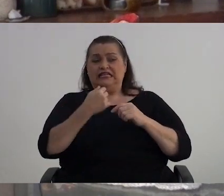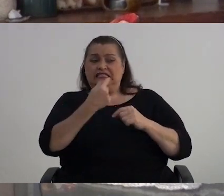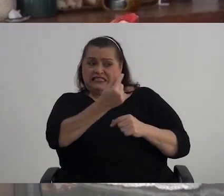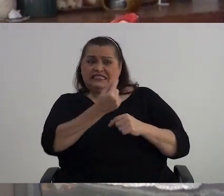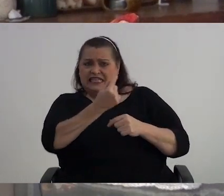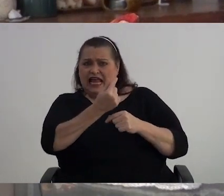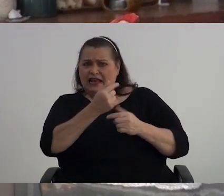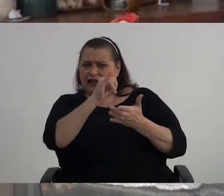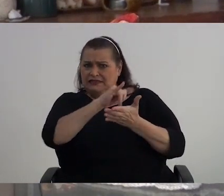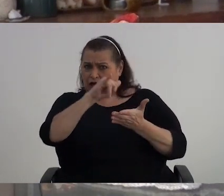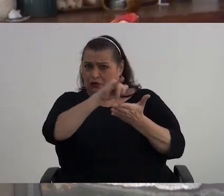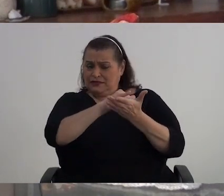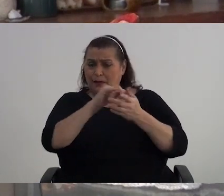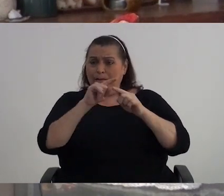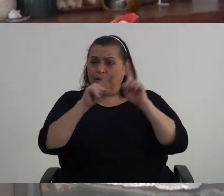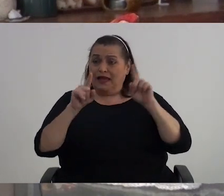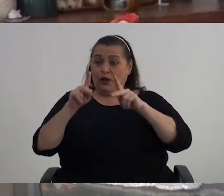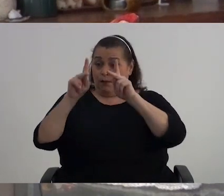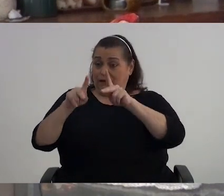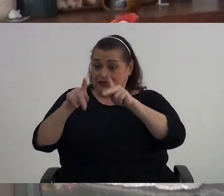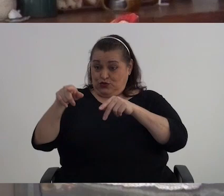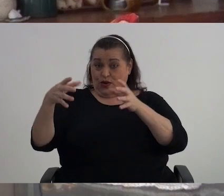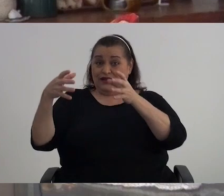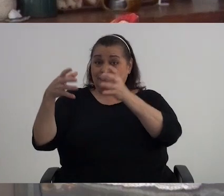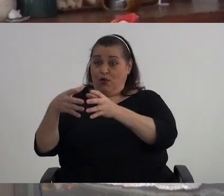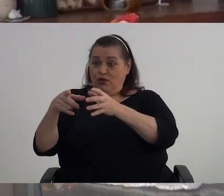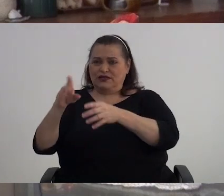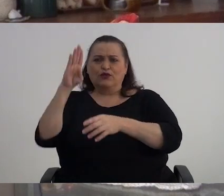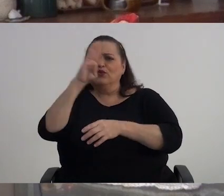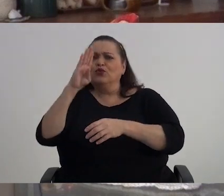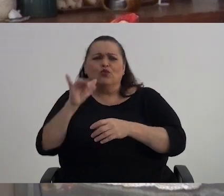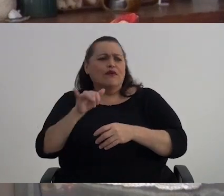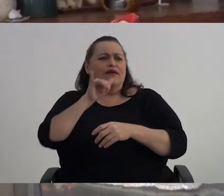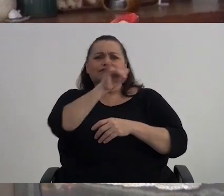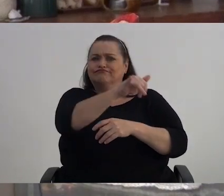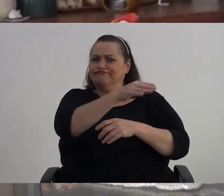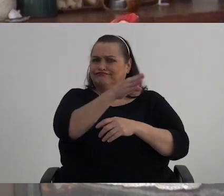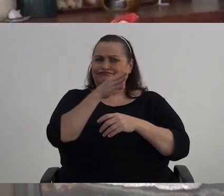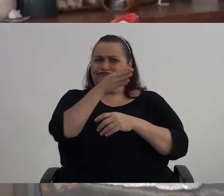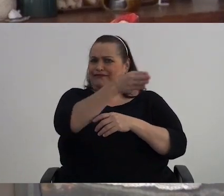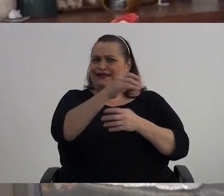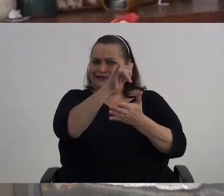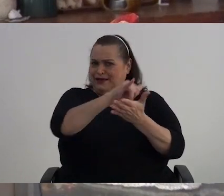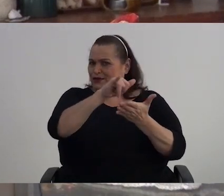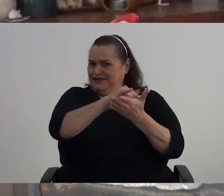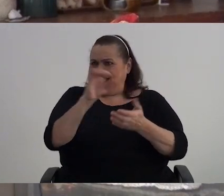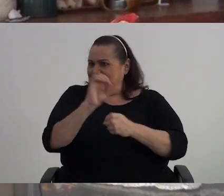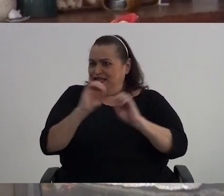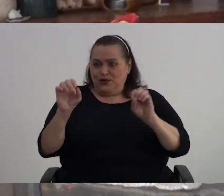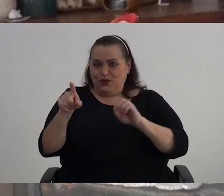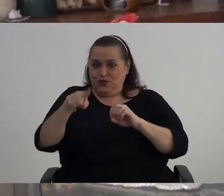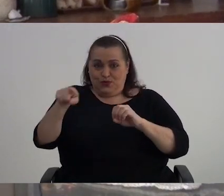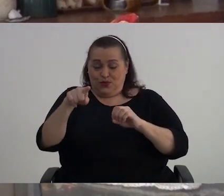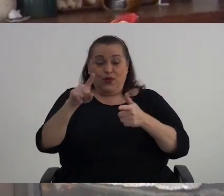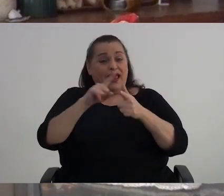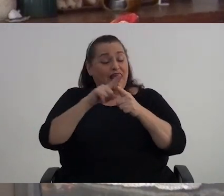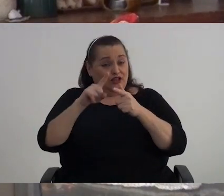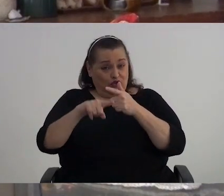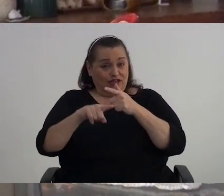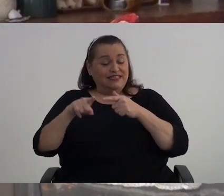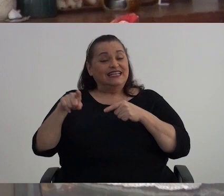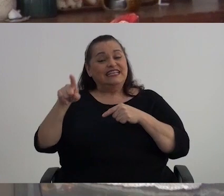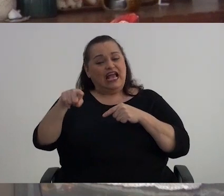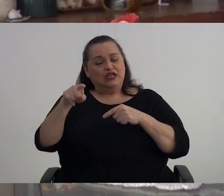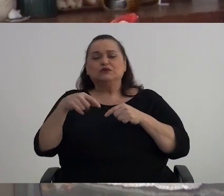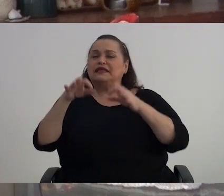cercano A San José La gente De Acosta No había ido Casi Ninguno A San José Y entonces Ya me